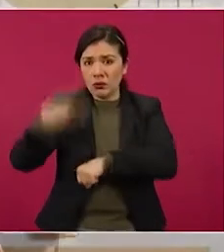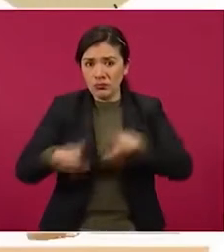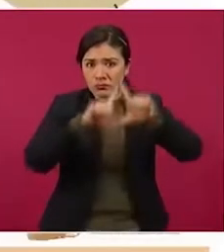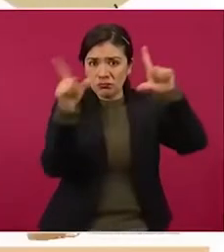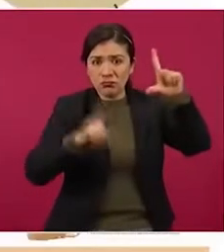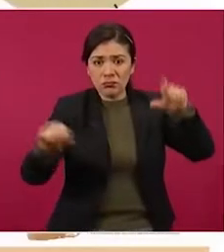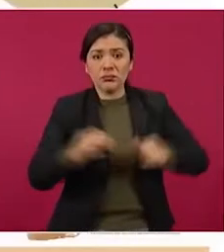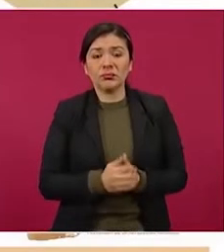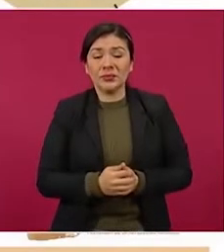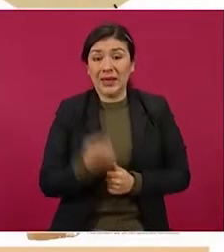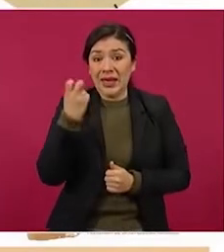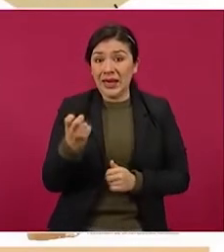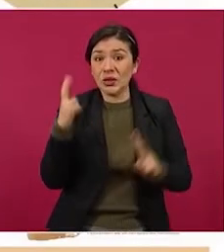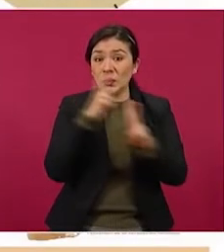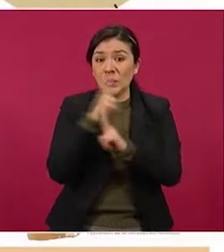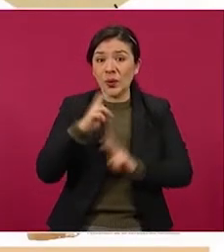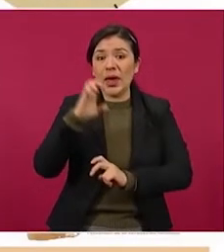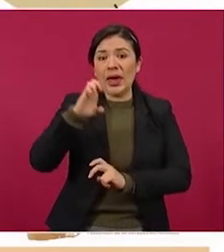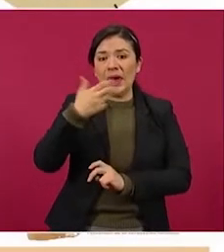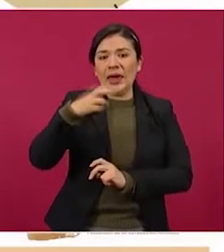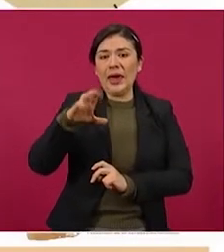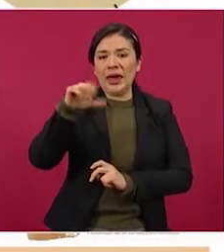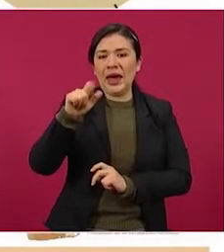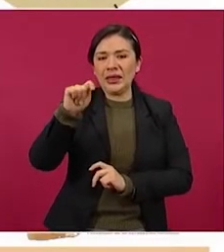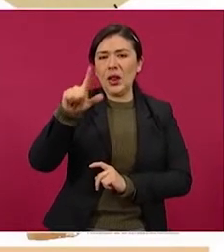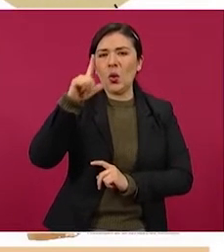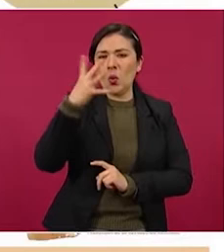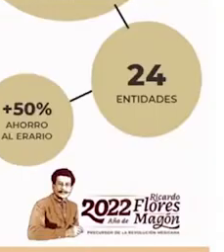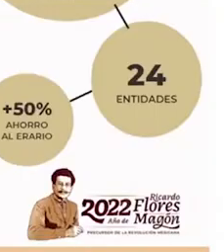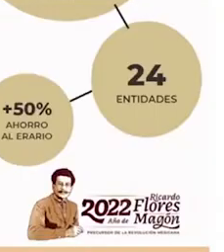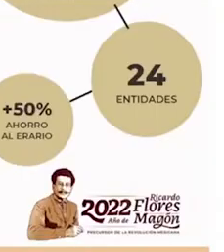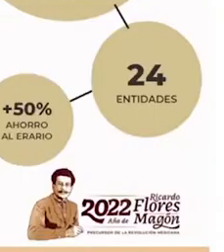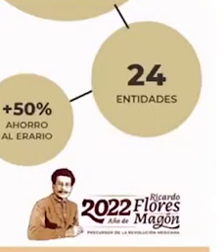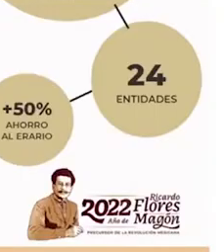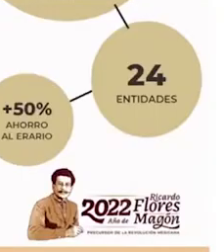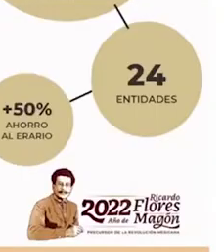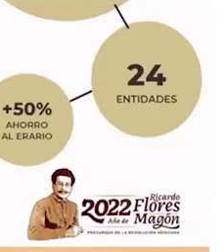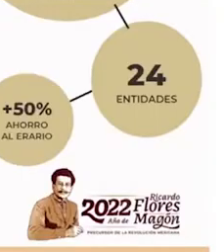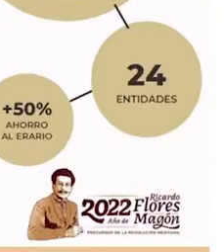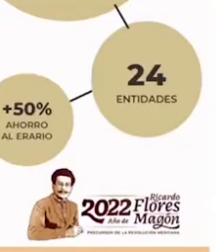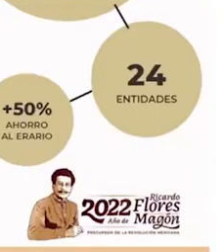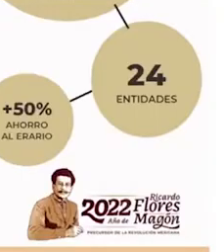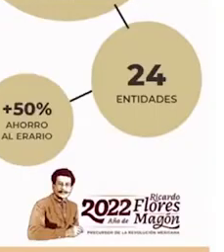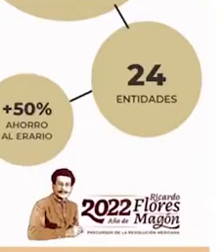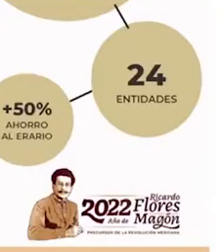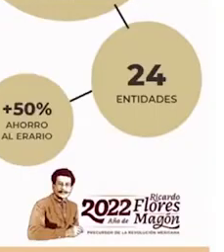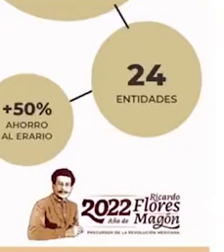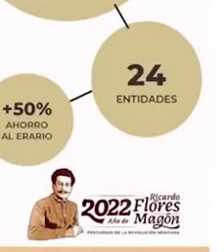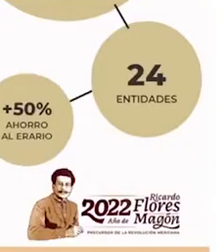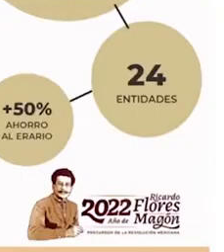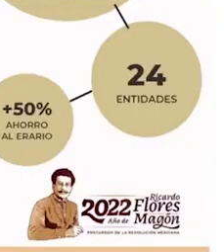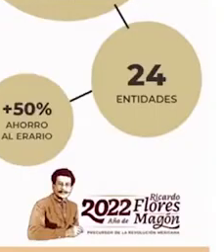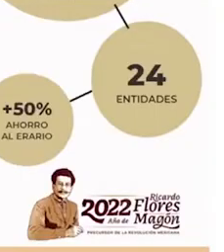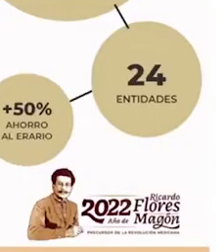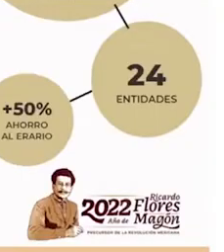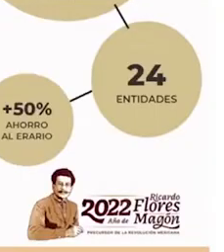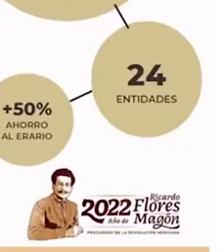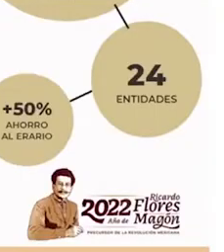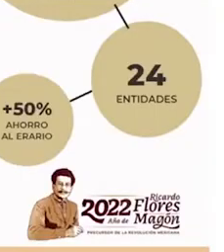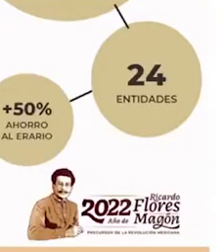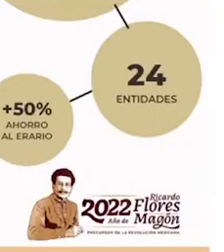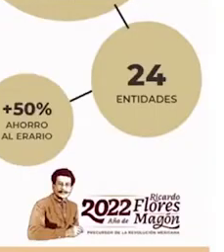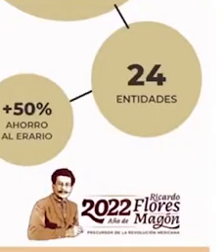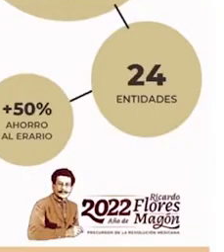Con los ventiladores EGECAT, 4T y GATSI se han atendido 15 mil pacientes con más de un